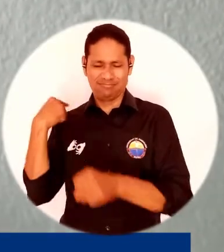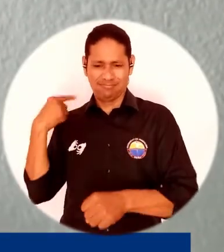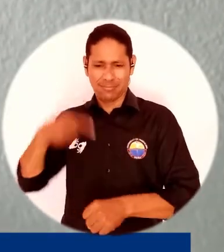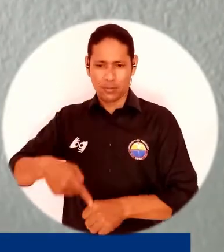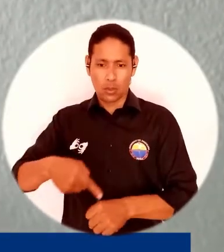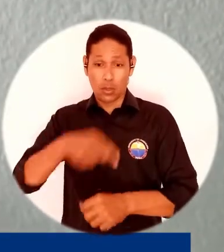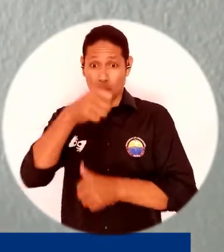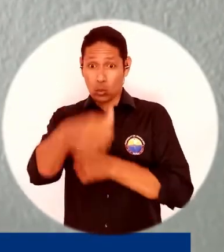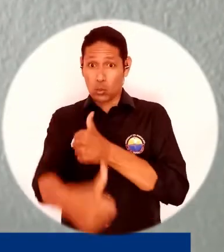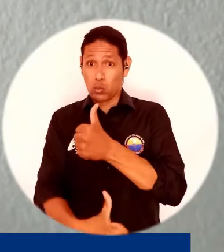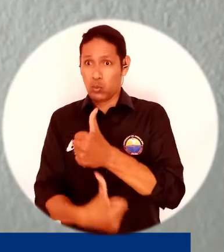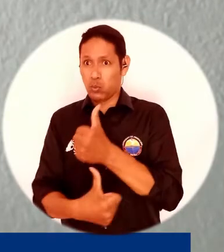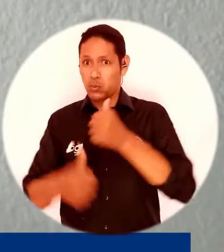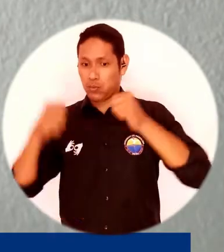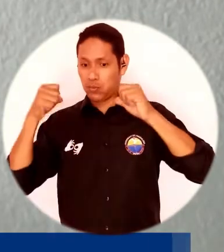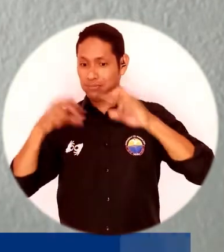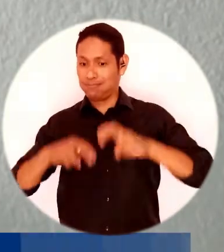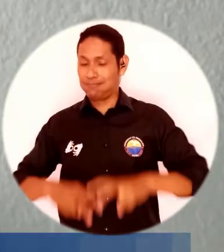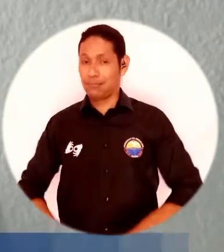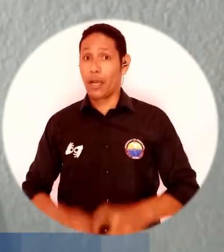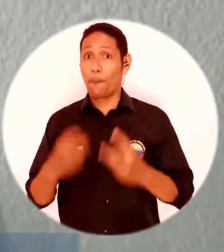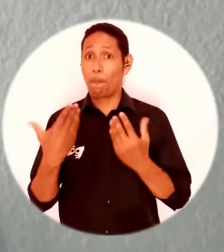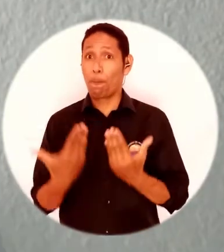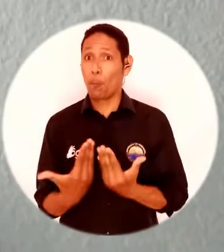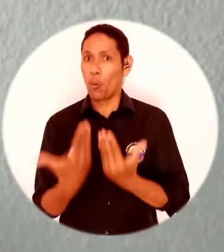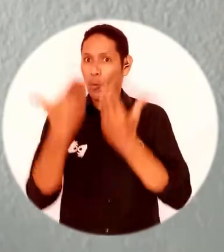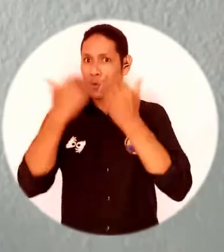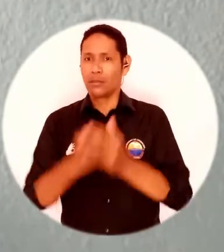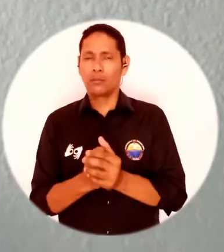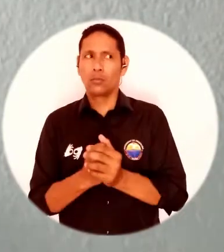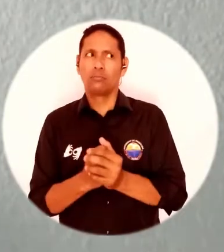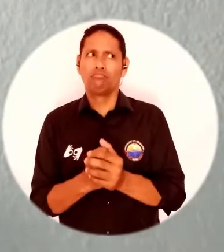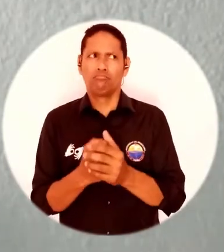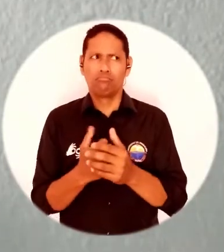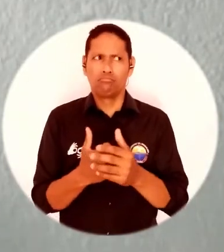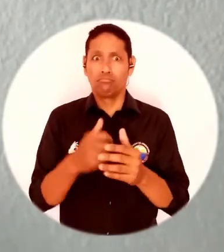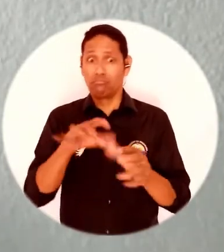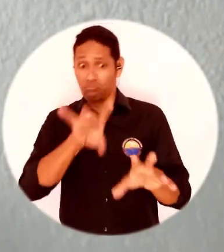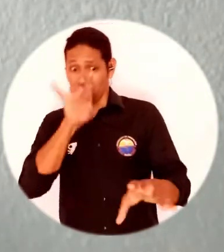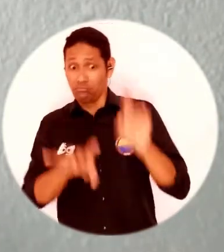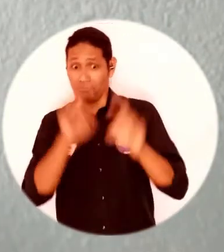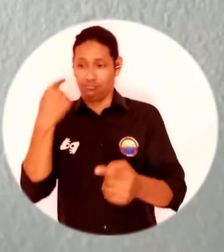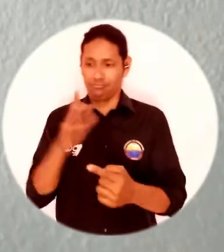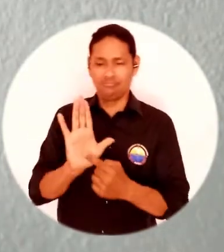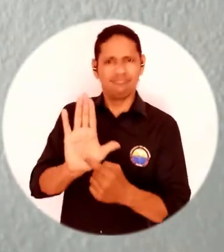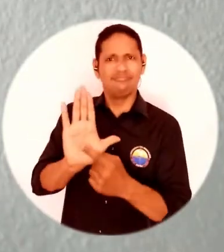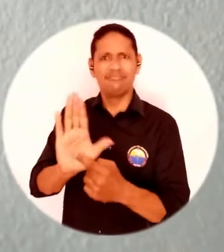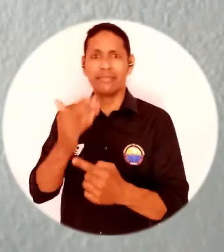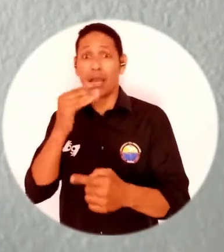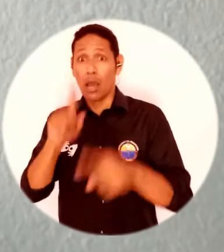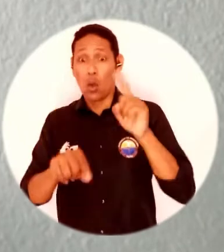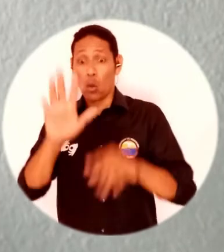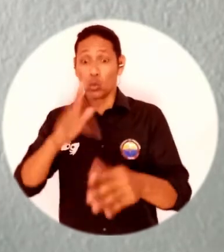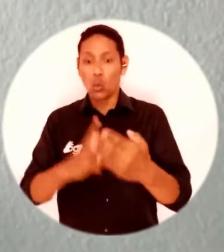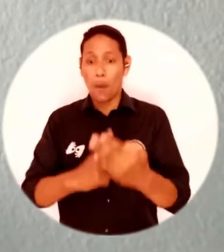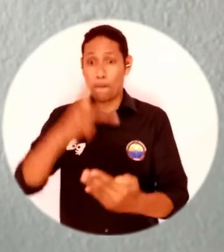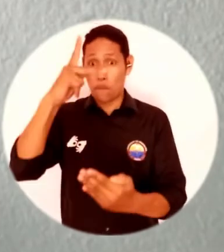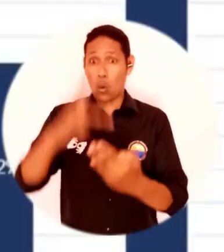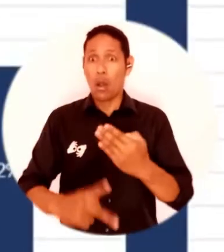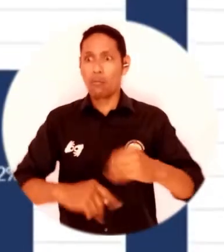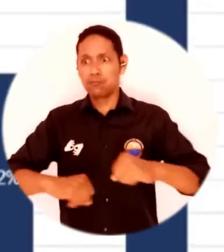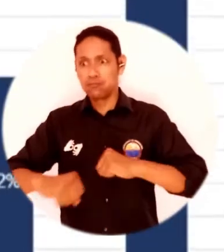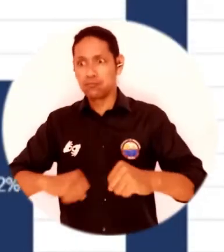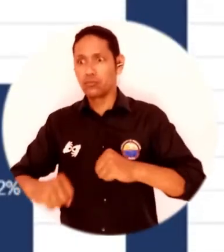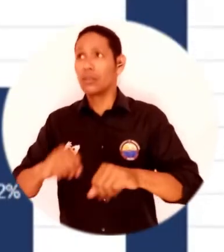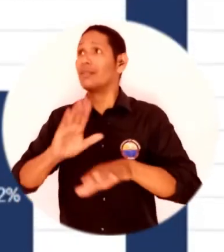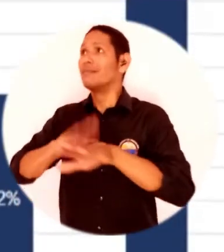muchísimas cosas de la vicerrectoría de investigación, entre ellas, por ejemplo, la selección de proyectos por